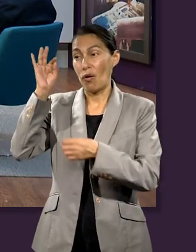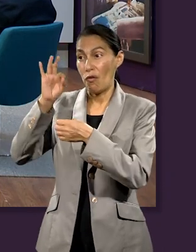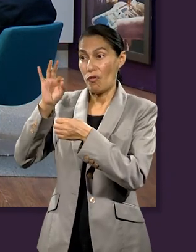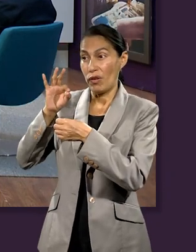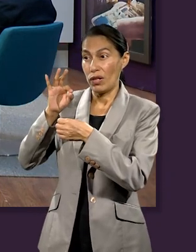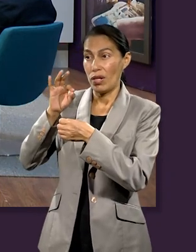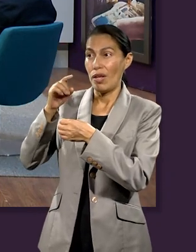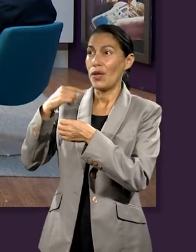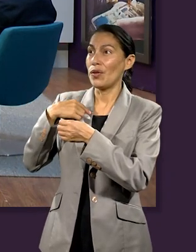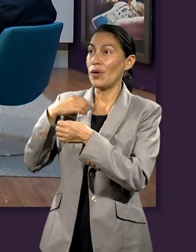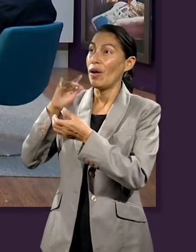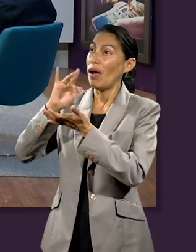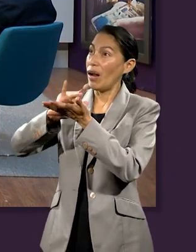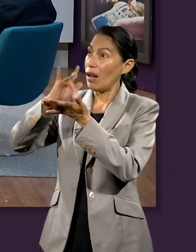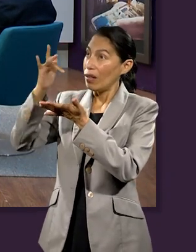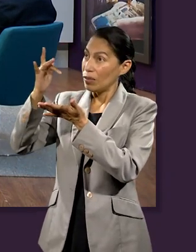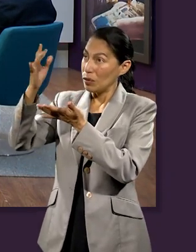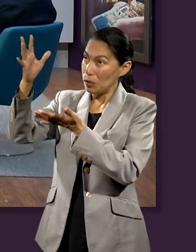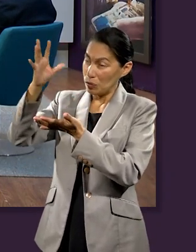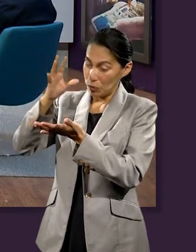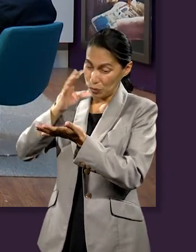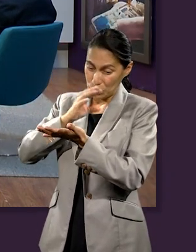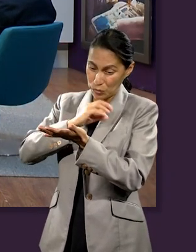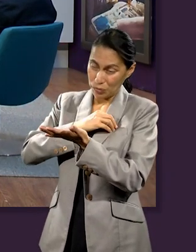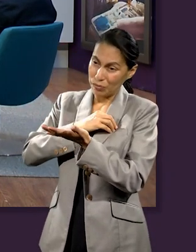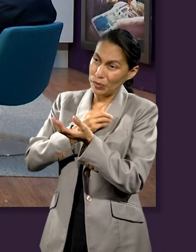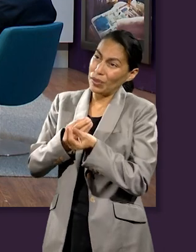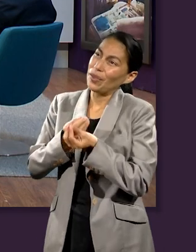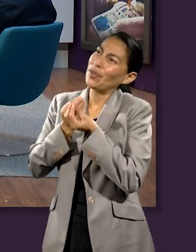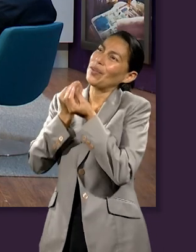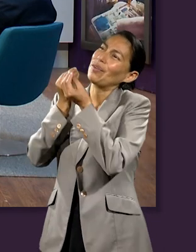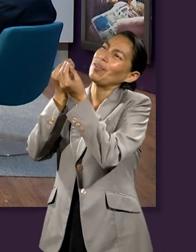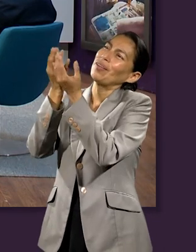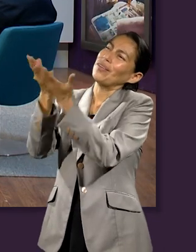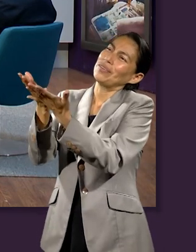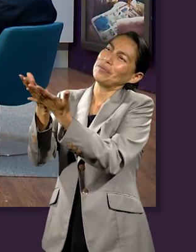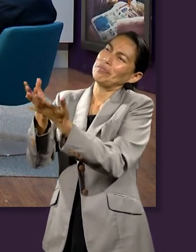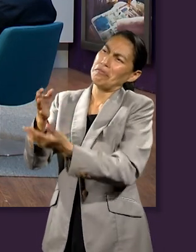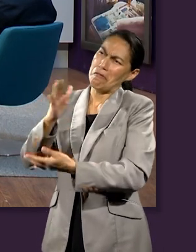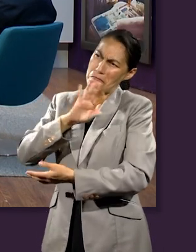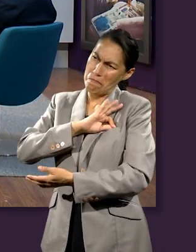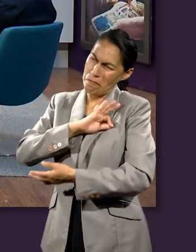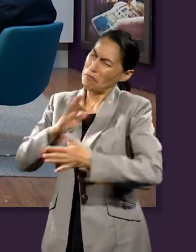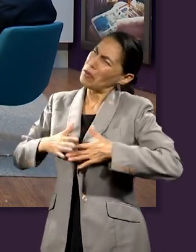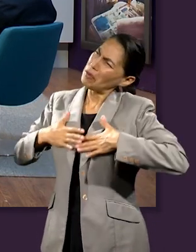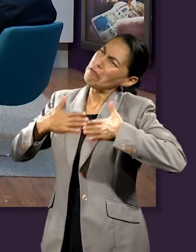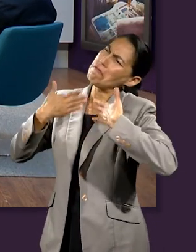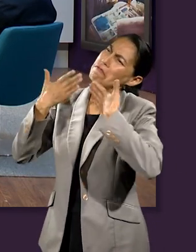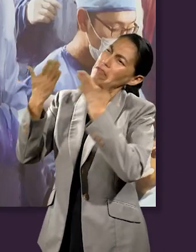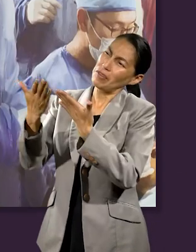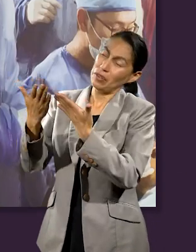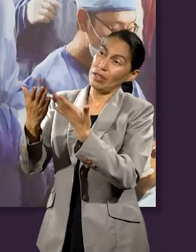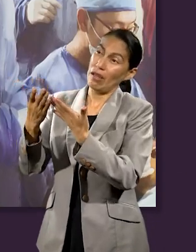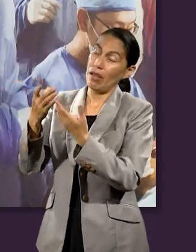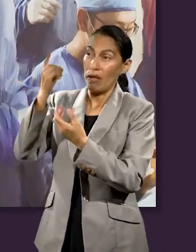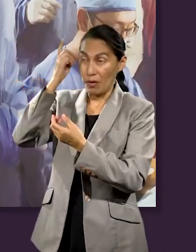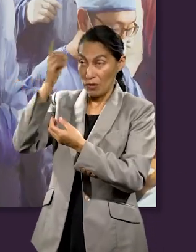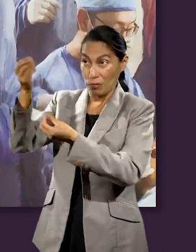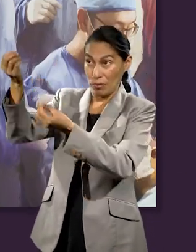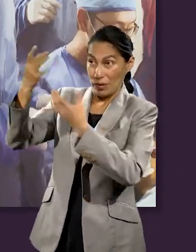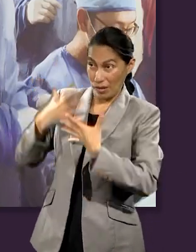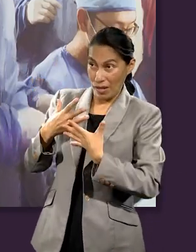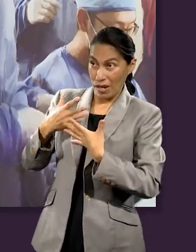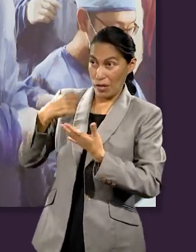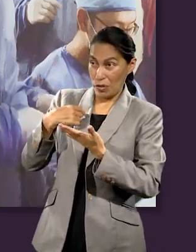ofrendas es un reflejo de la gratitud que yo siento a mi Dios. Y también demuestra la confianza que tengo en Él,